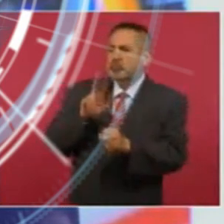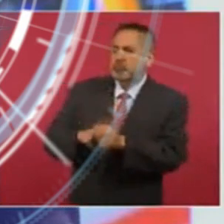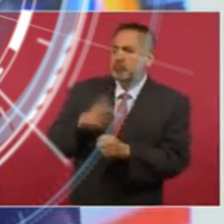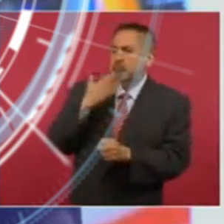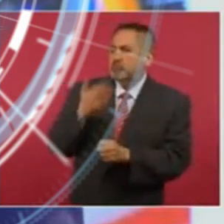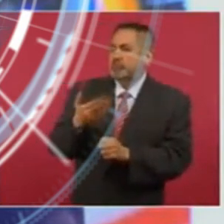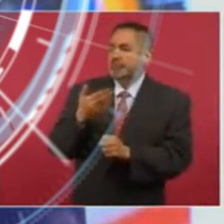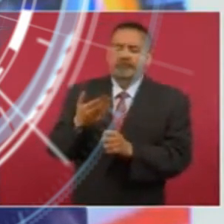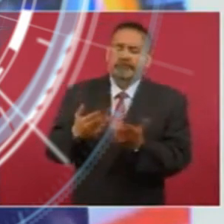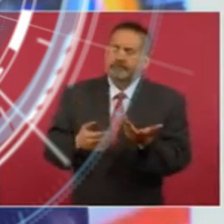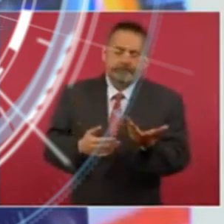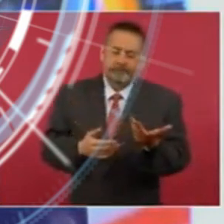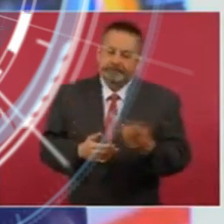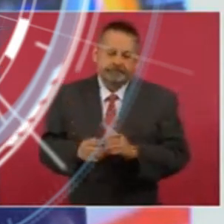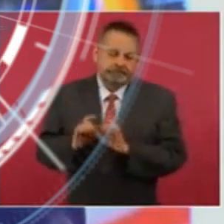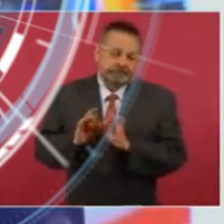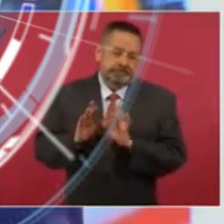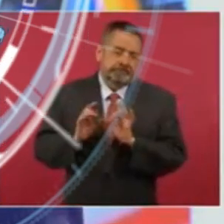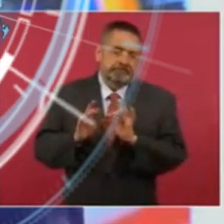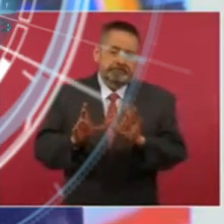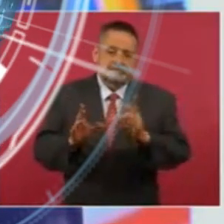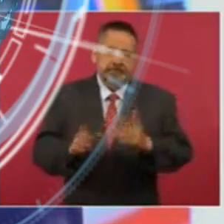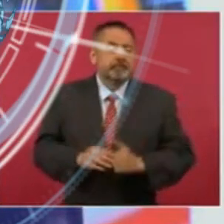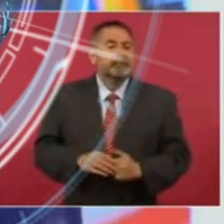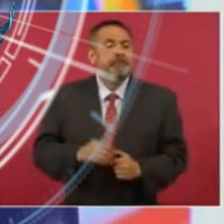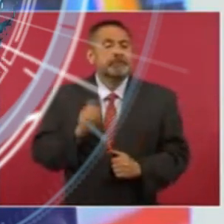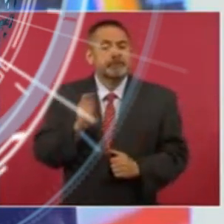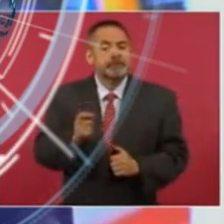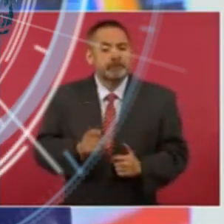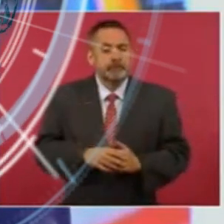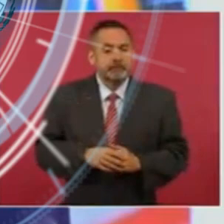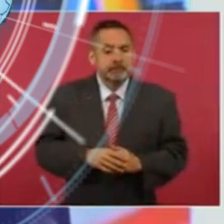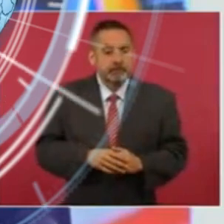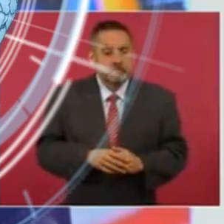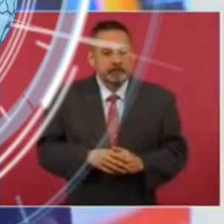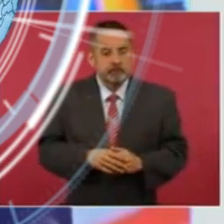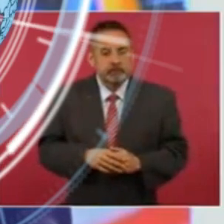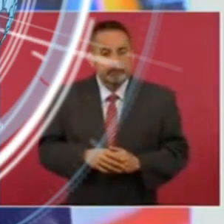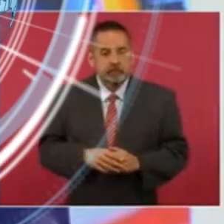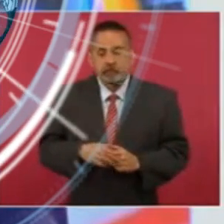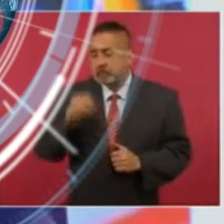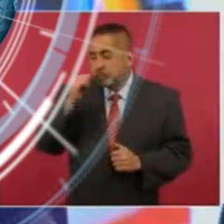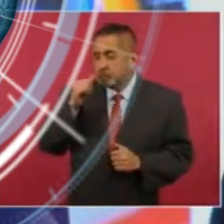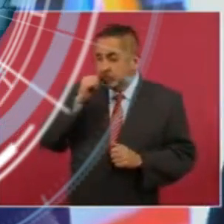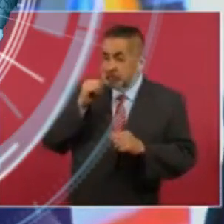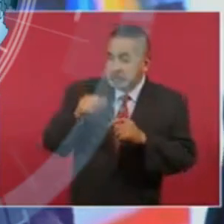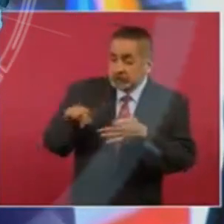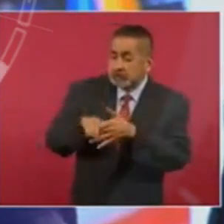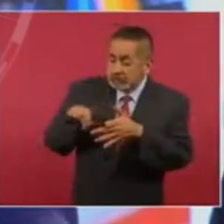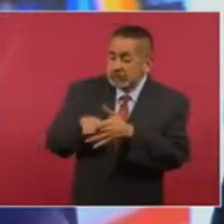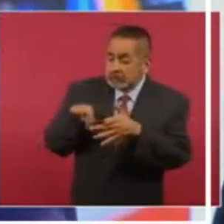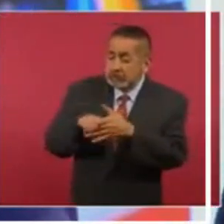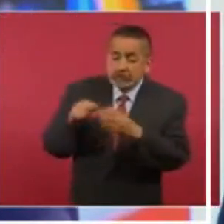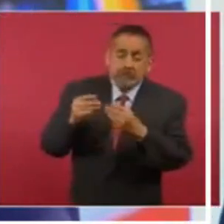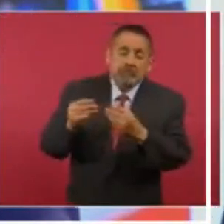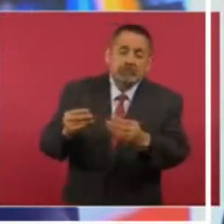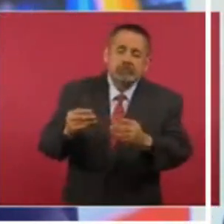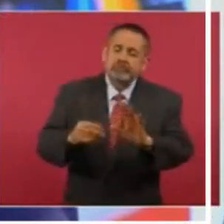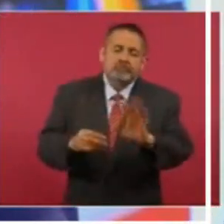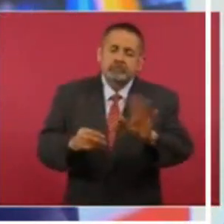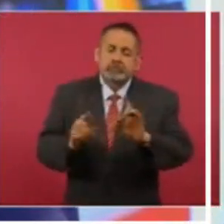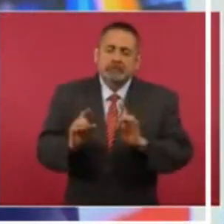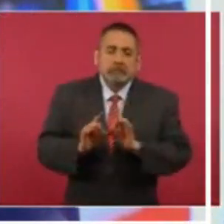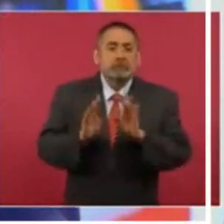no son lo que normalmente ocurre en el metro? Después del